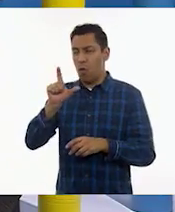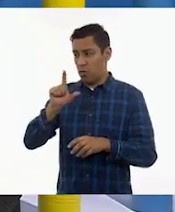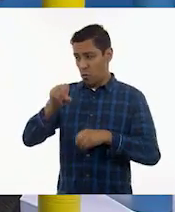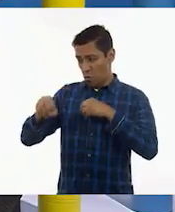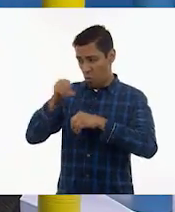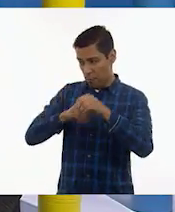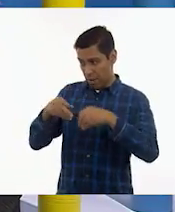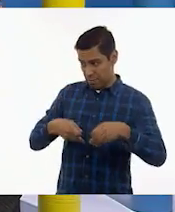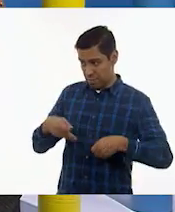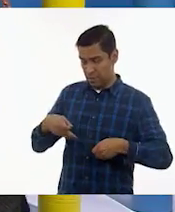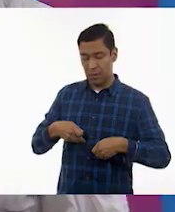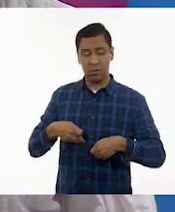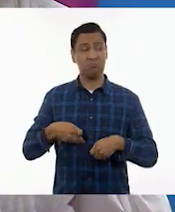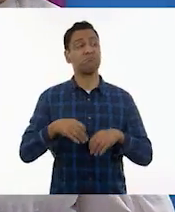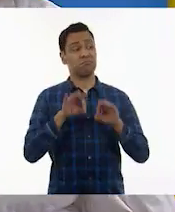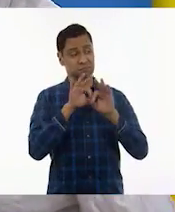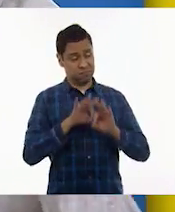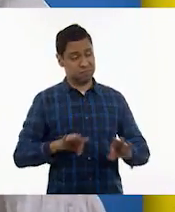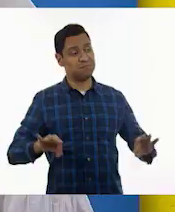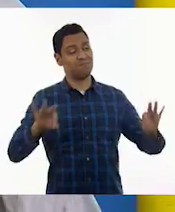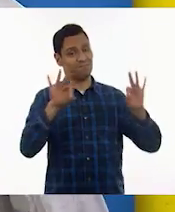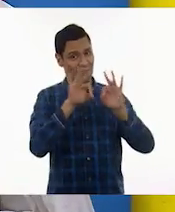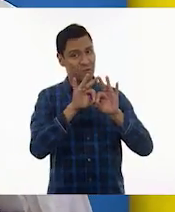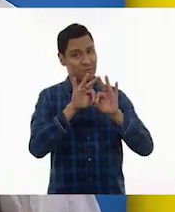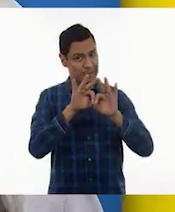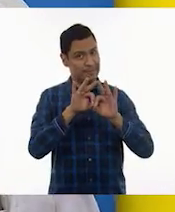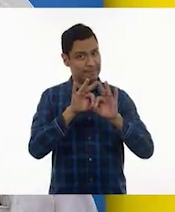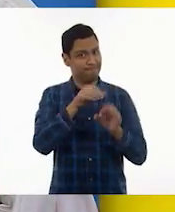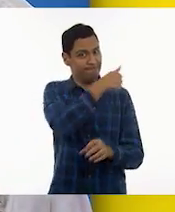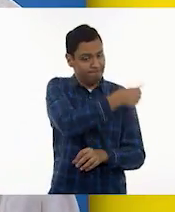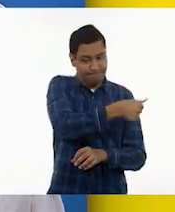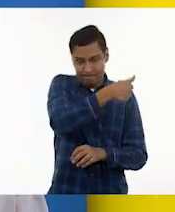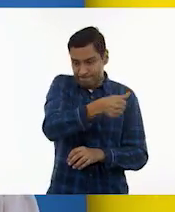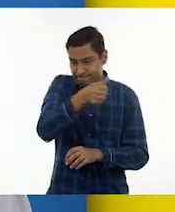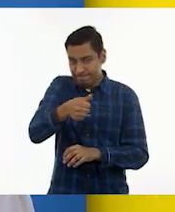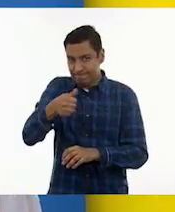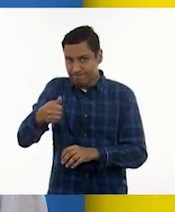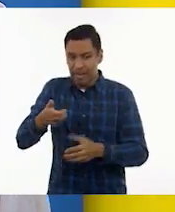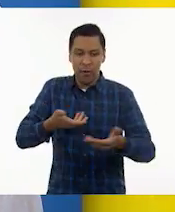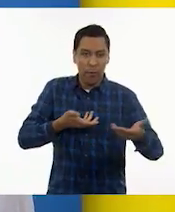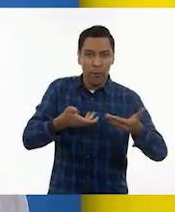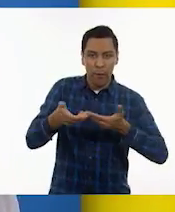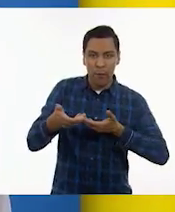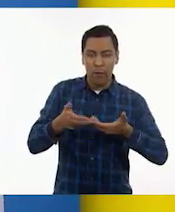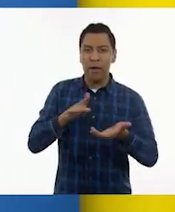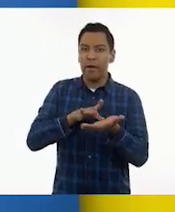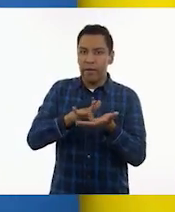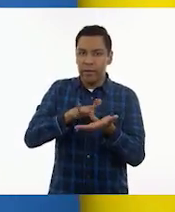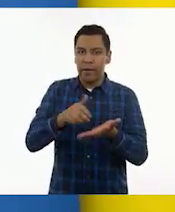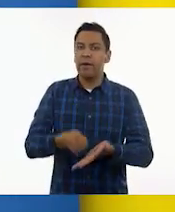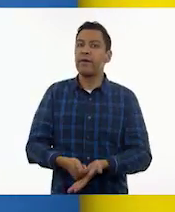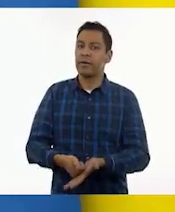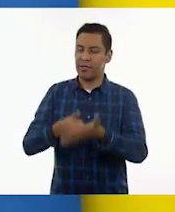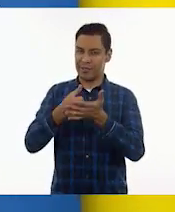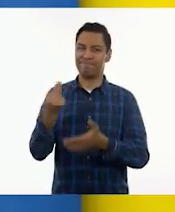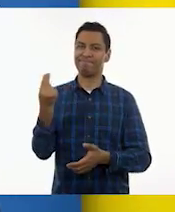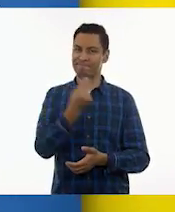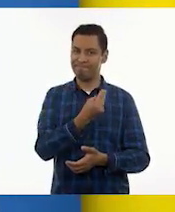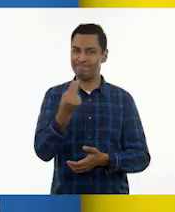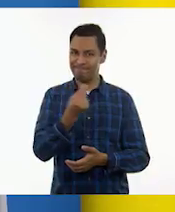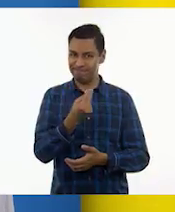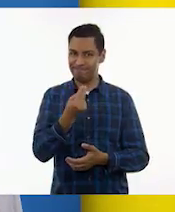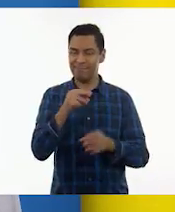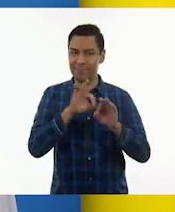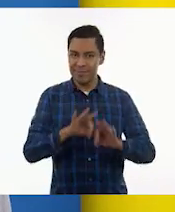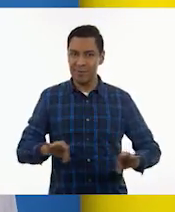escénicas el teatro es fundamental. Realmente necesita uno, pues, como bien